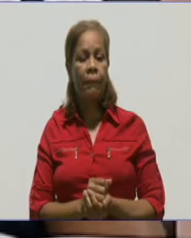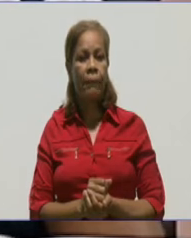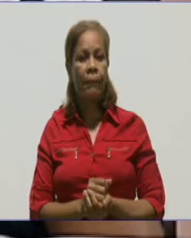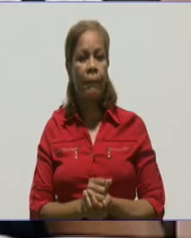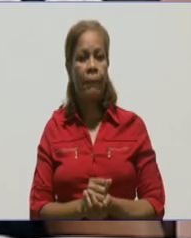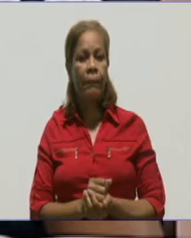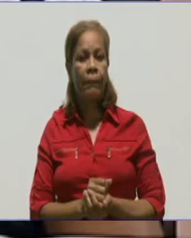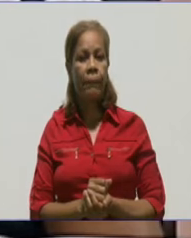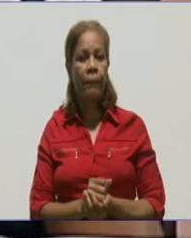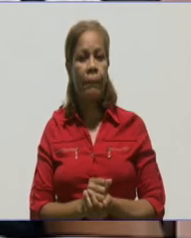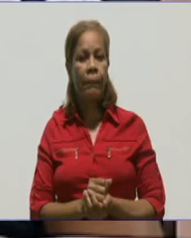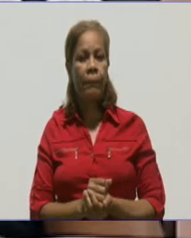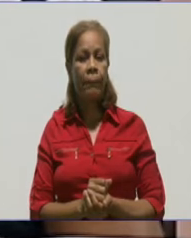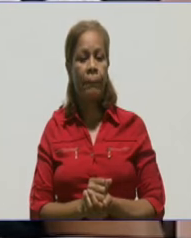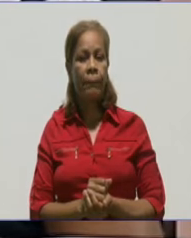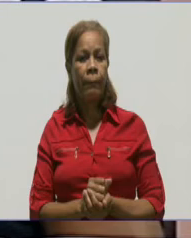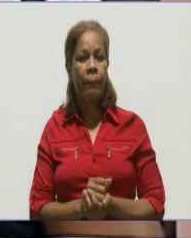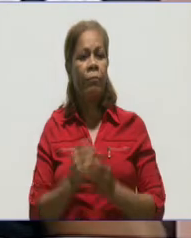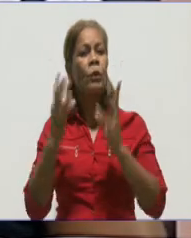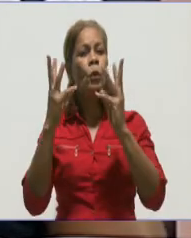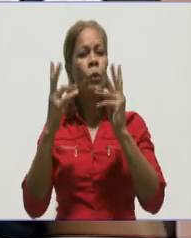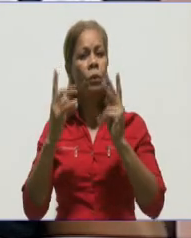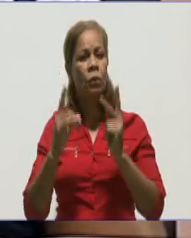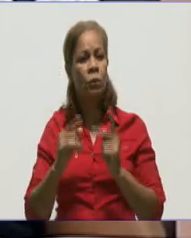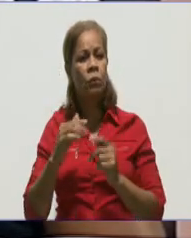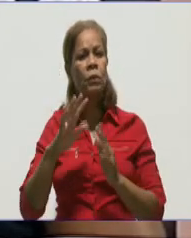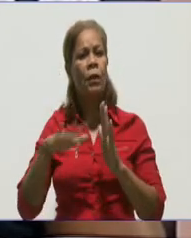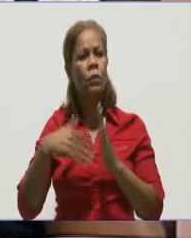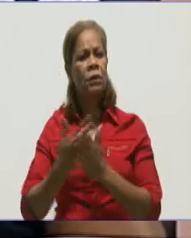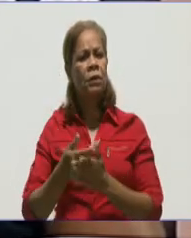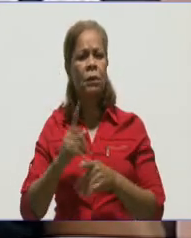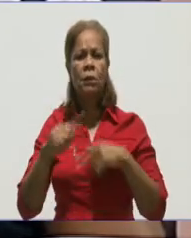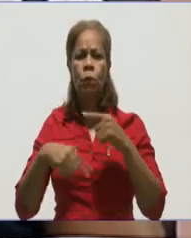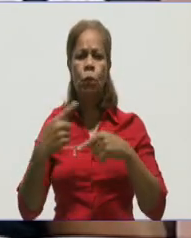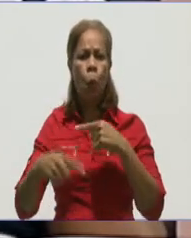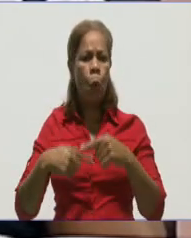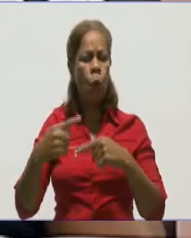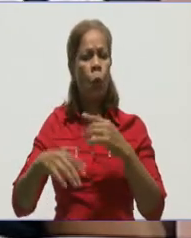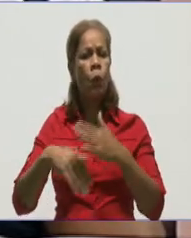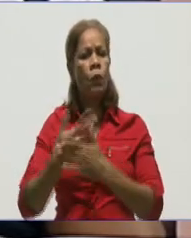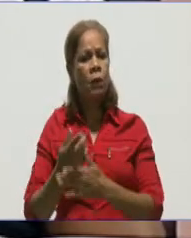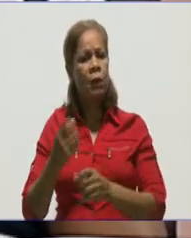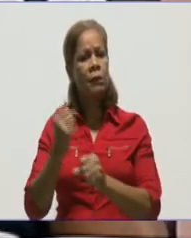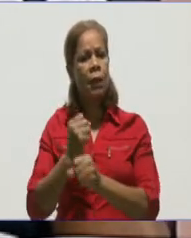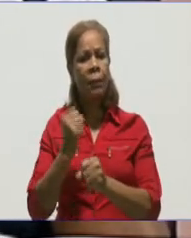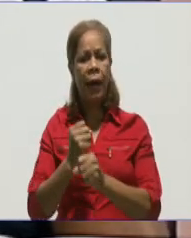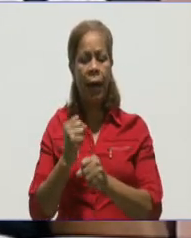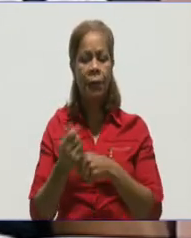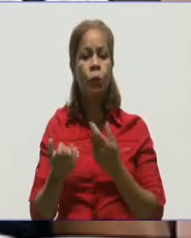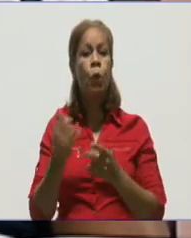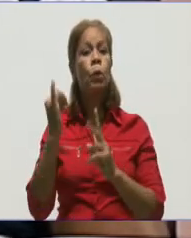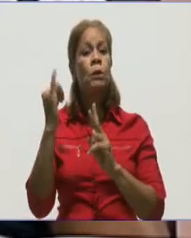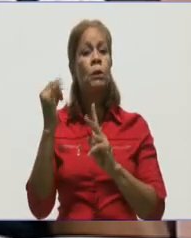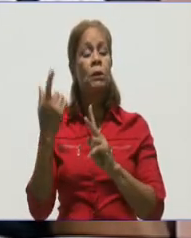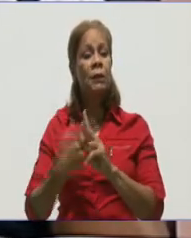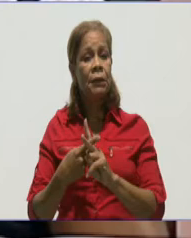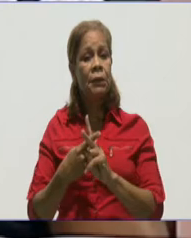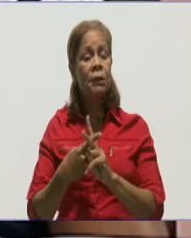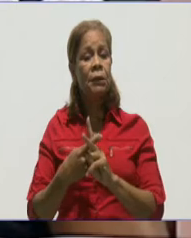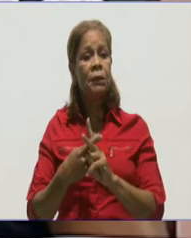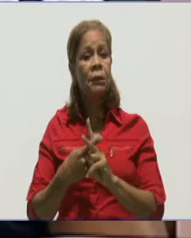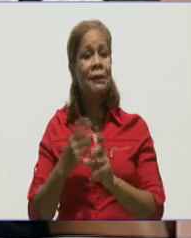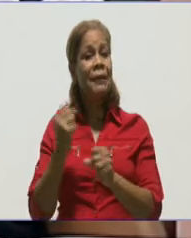el grupo de inspección sanitaria estatal está enfrentando todo este tipo de legalidades, haciendo acciones de